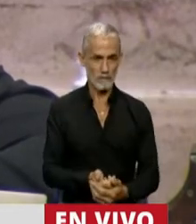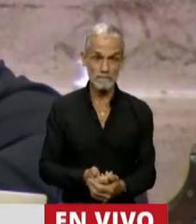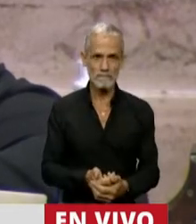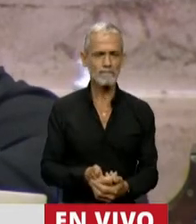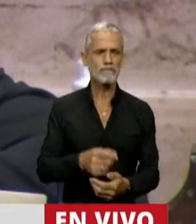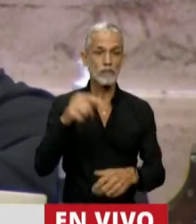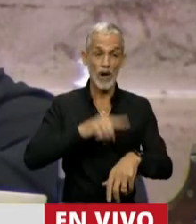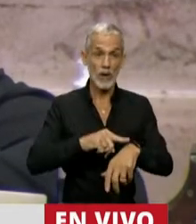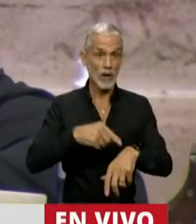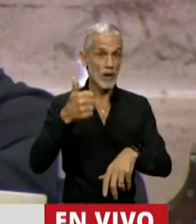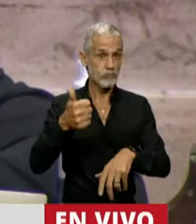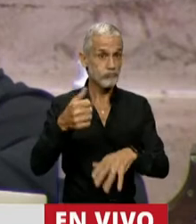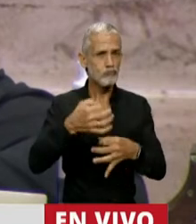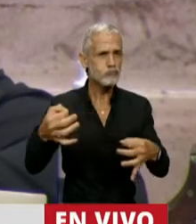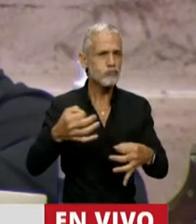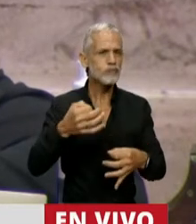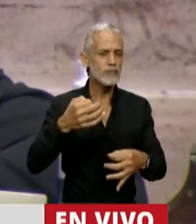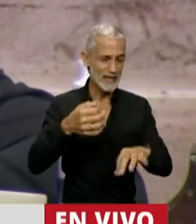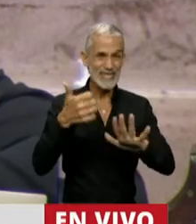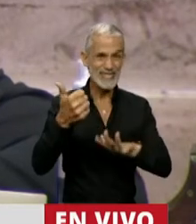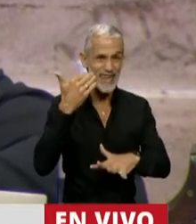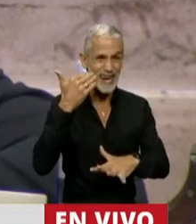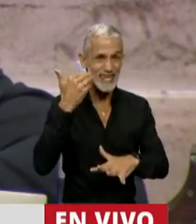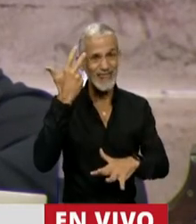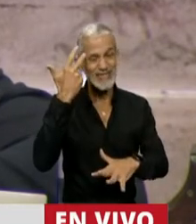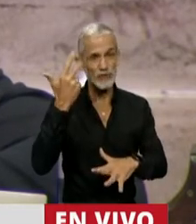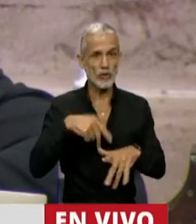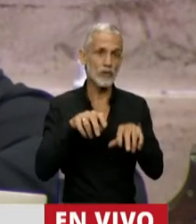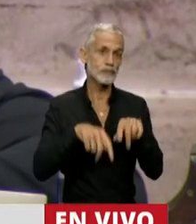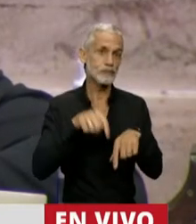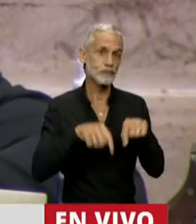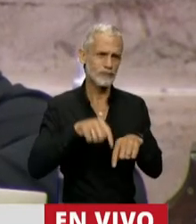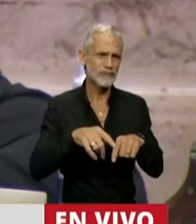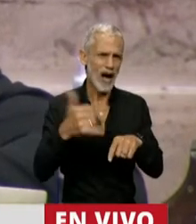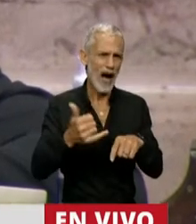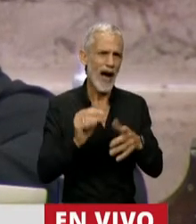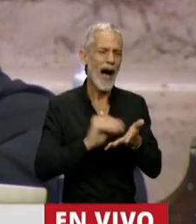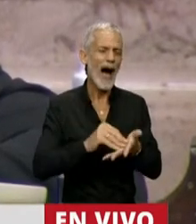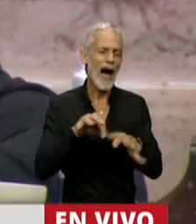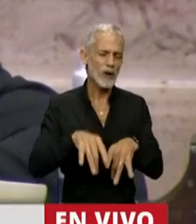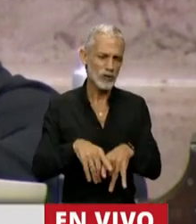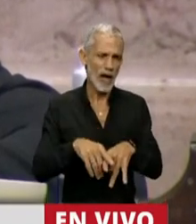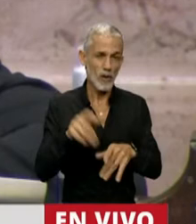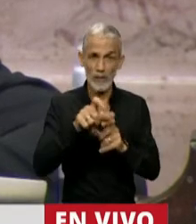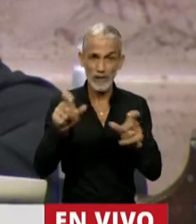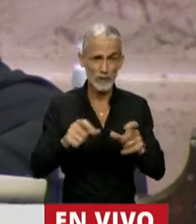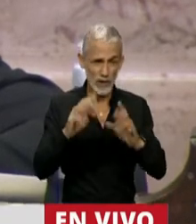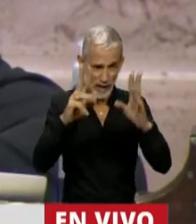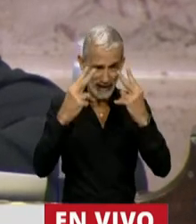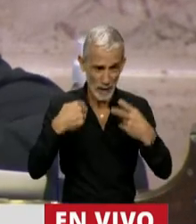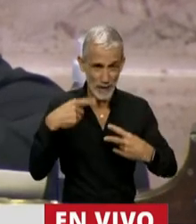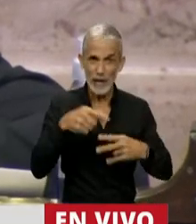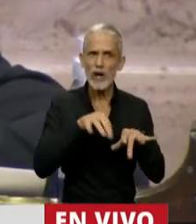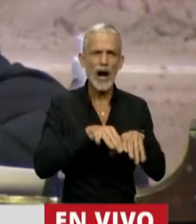Son exactamente las 18.38 horas y seguramente los taquírafos tomarán nota de esto. Le digo a la gente que nos está escuchando que aquí se